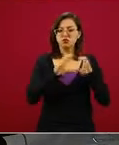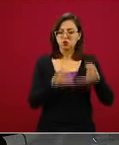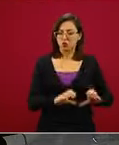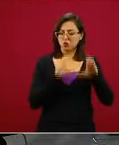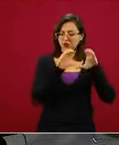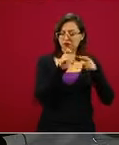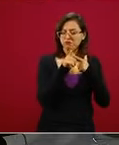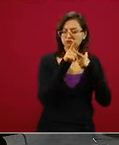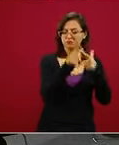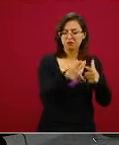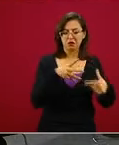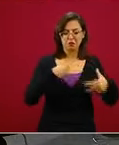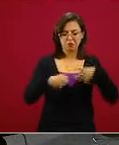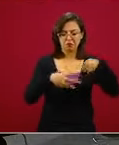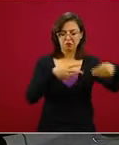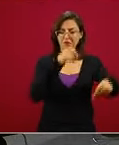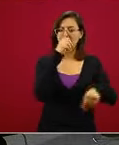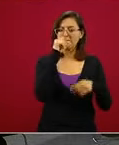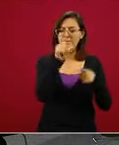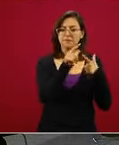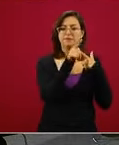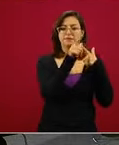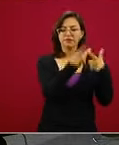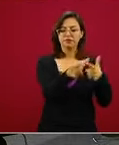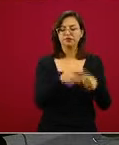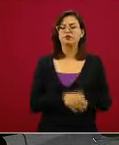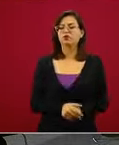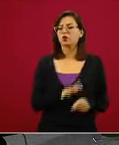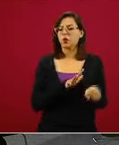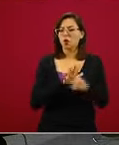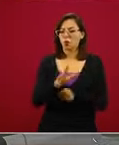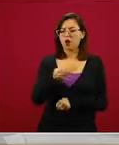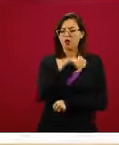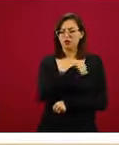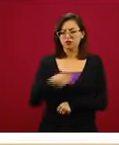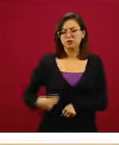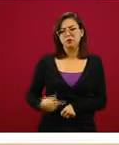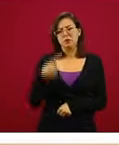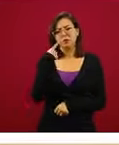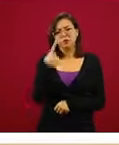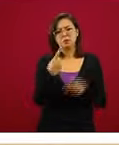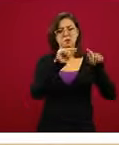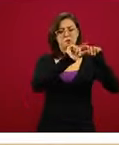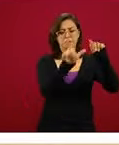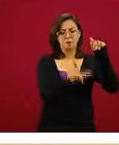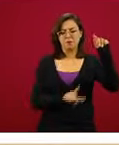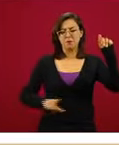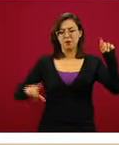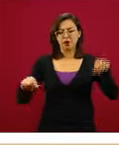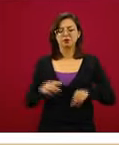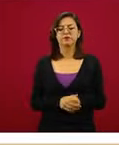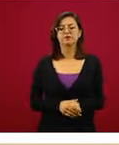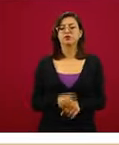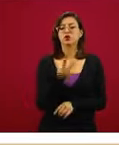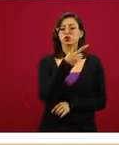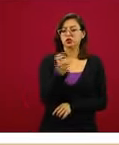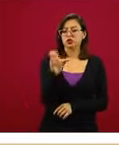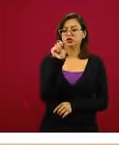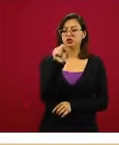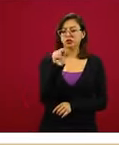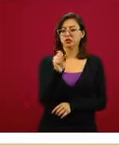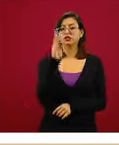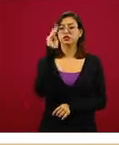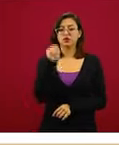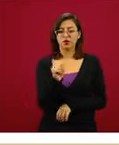Aquí está la distribución de los municipios en el mapa. Les decía, son 269 en